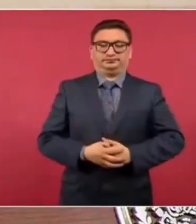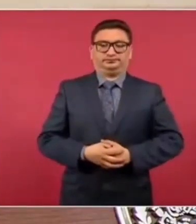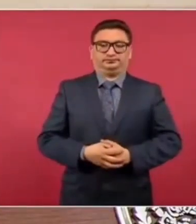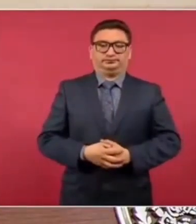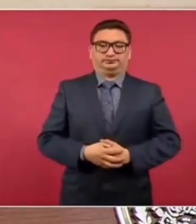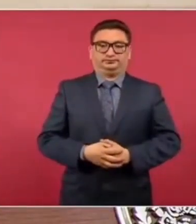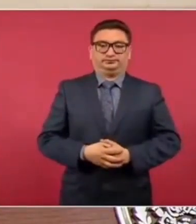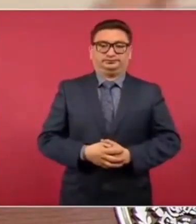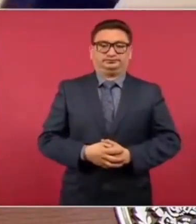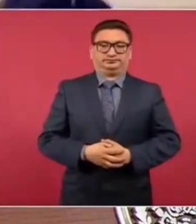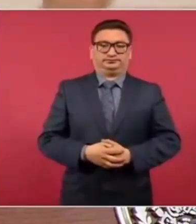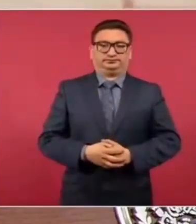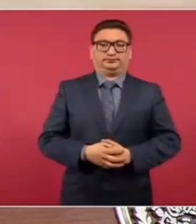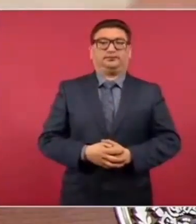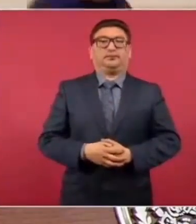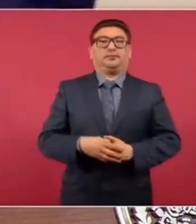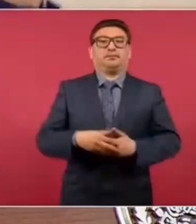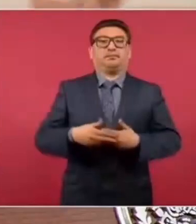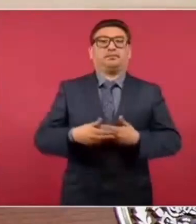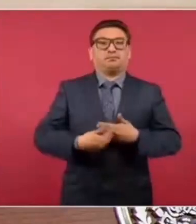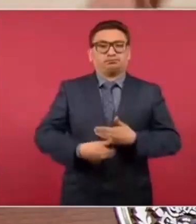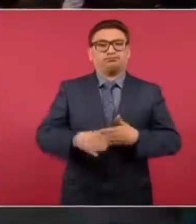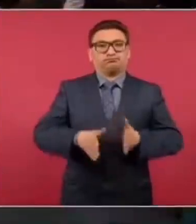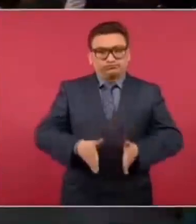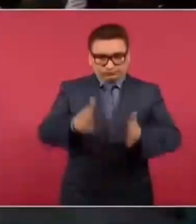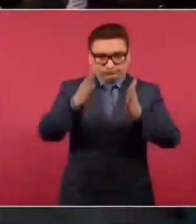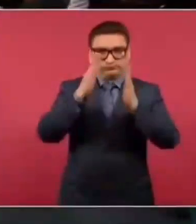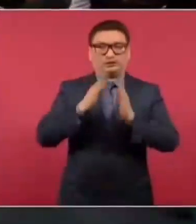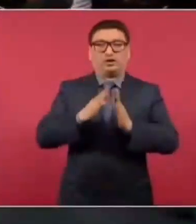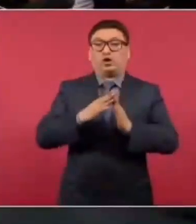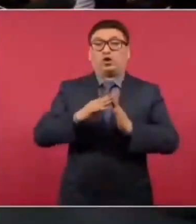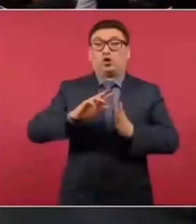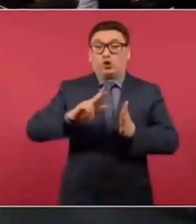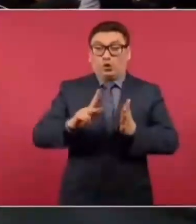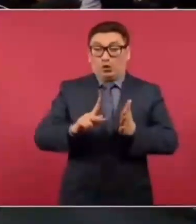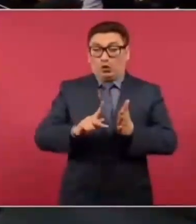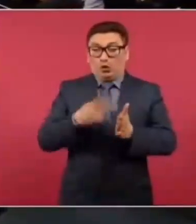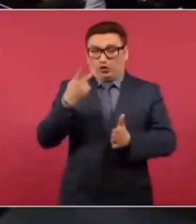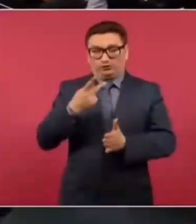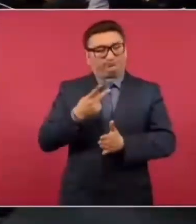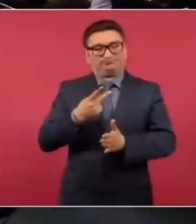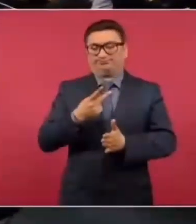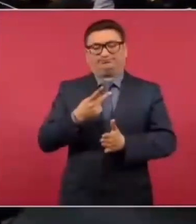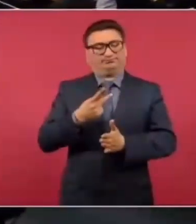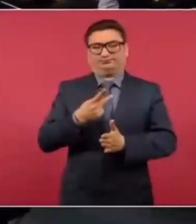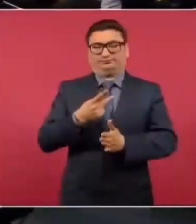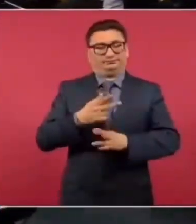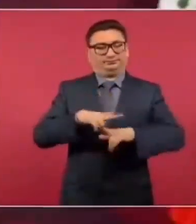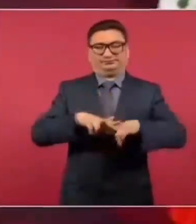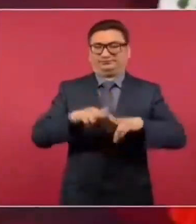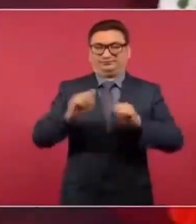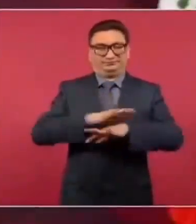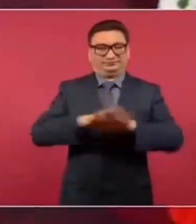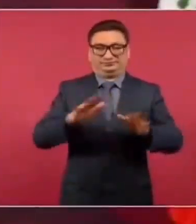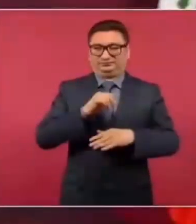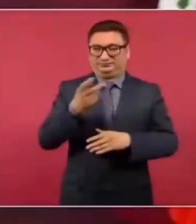a que hacia adelante nadie se atreva a hacer estas cosas.